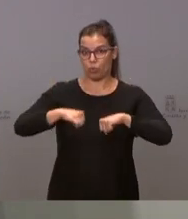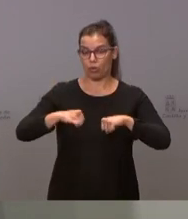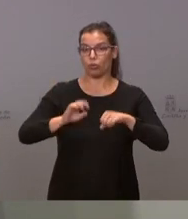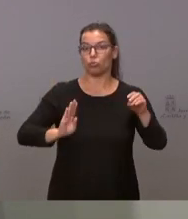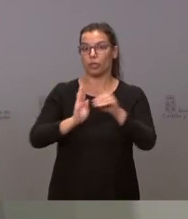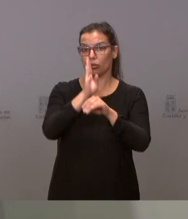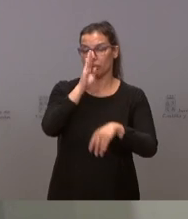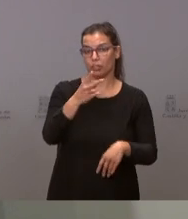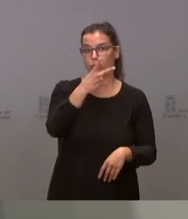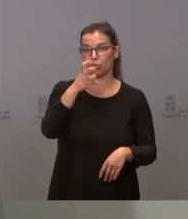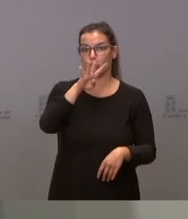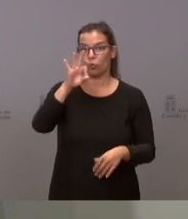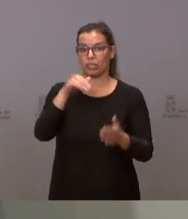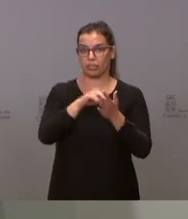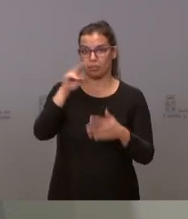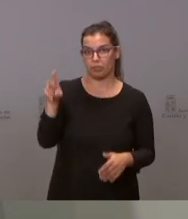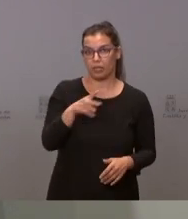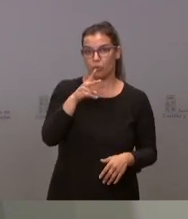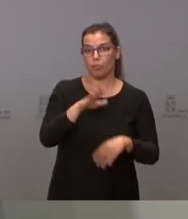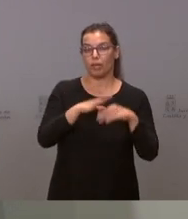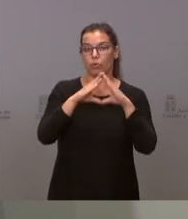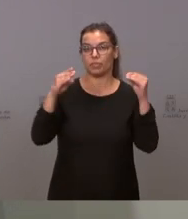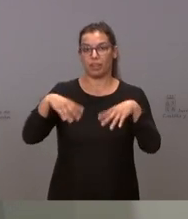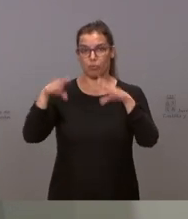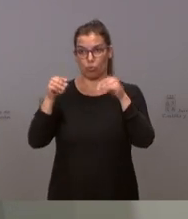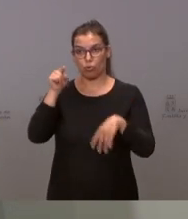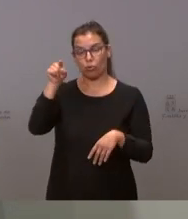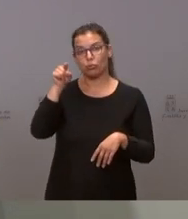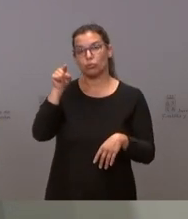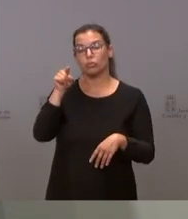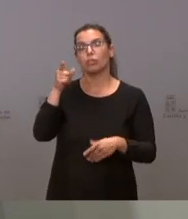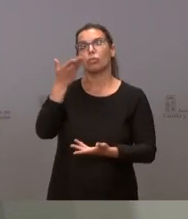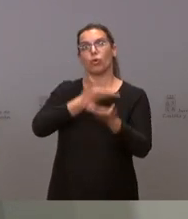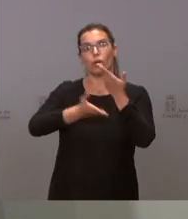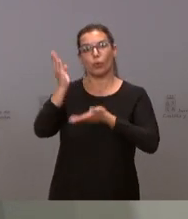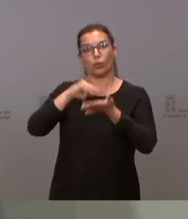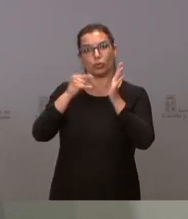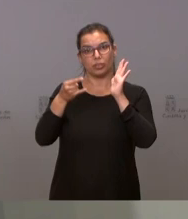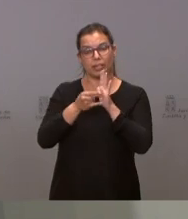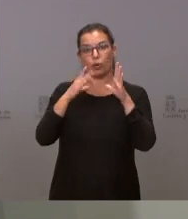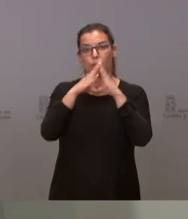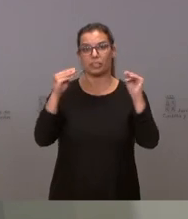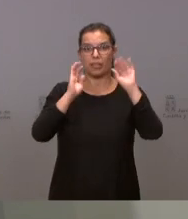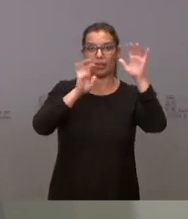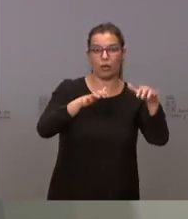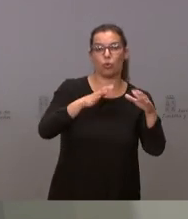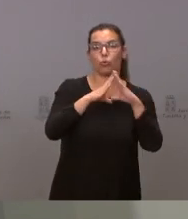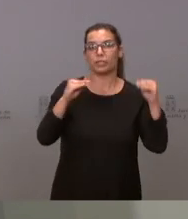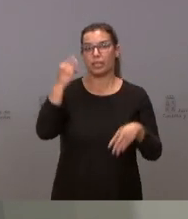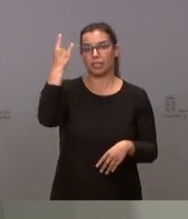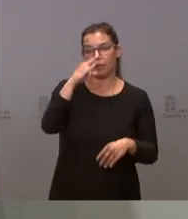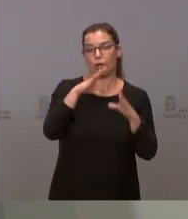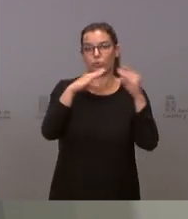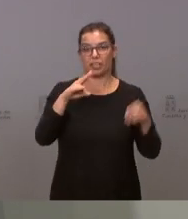subvención directa de 240.000 euros a la Universidad de Burgos que va a contar con la colaboración técnica de las universidades de León, Saramanca y